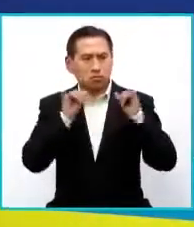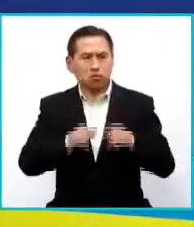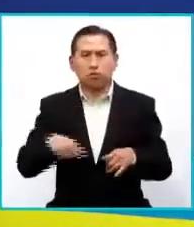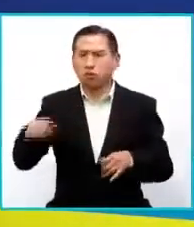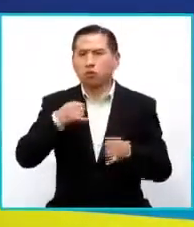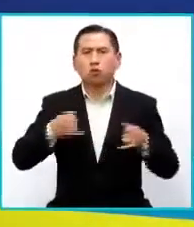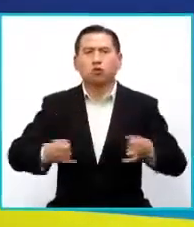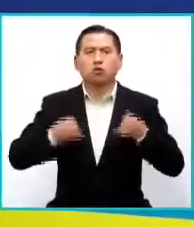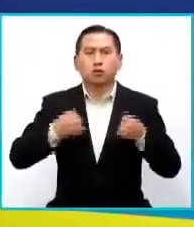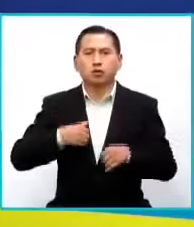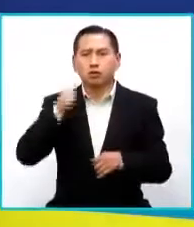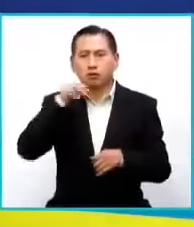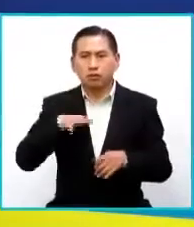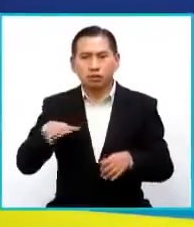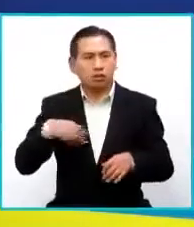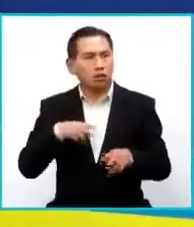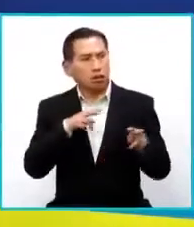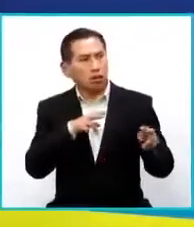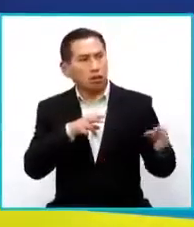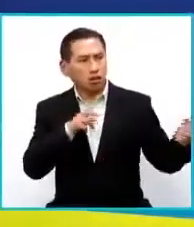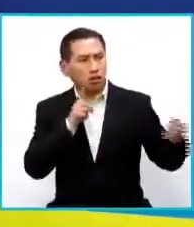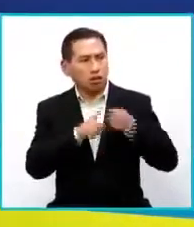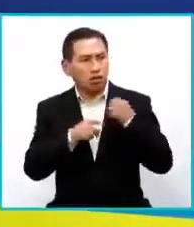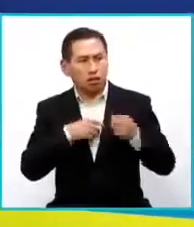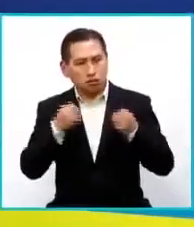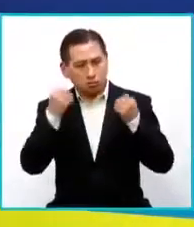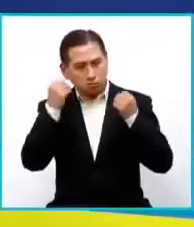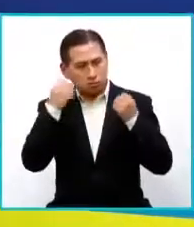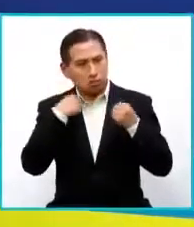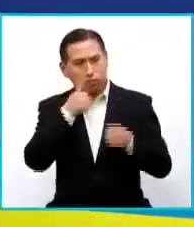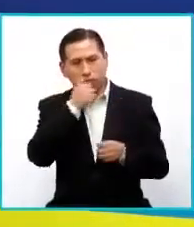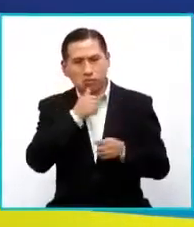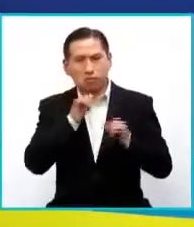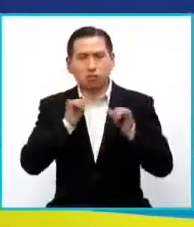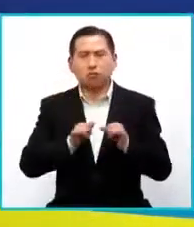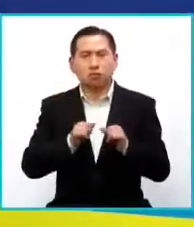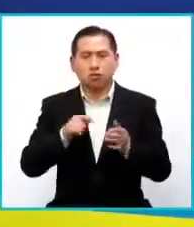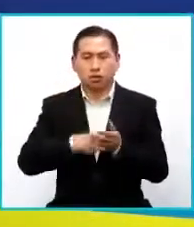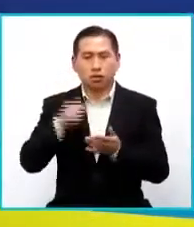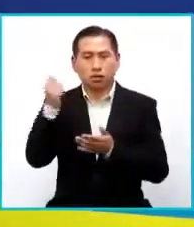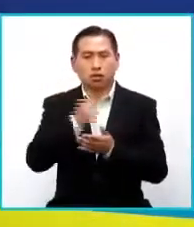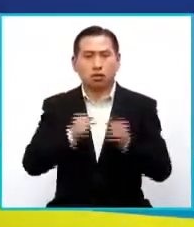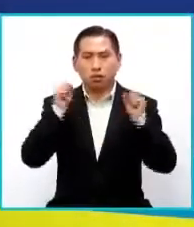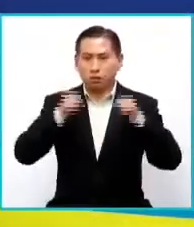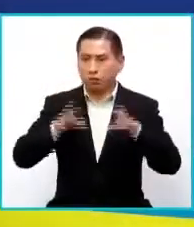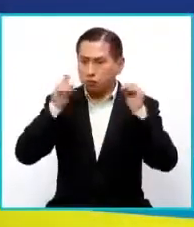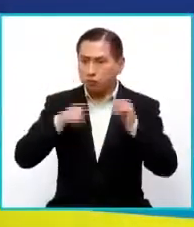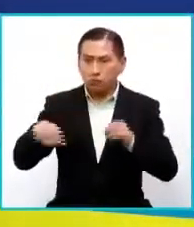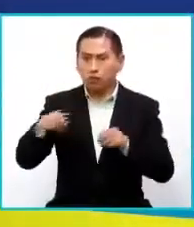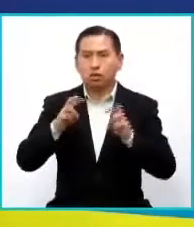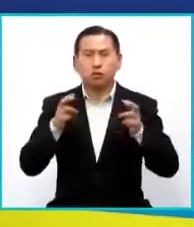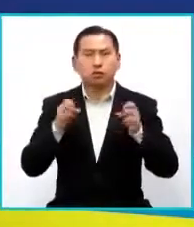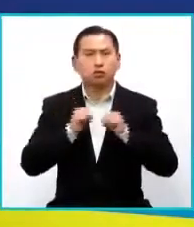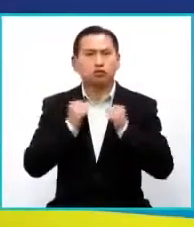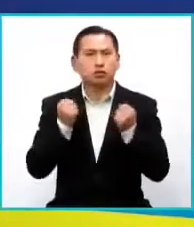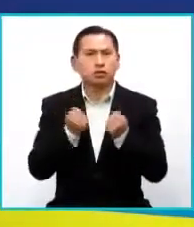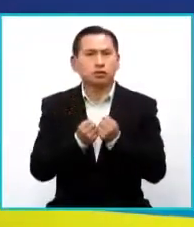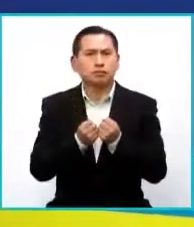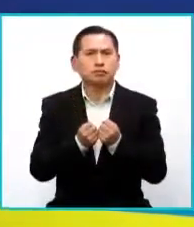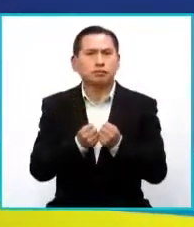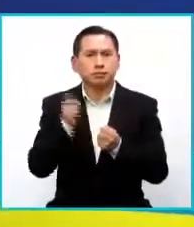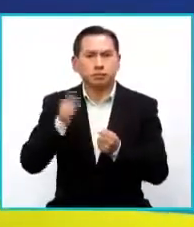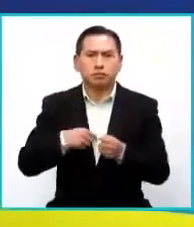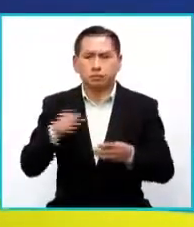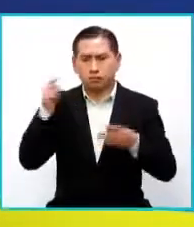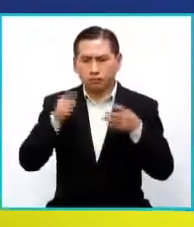jóvenes o para muchas niñas. Es fundamental que también estos espacios artísticos puedan trabajar el ámbito social contando con